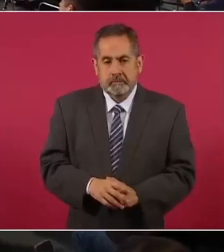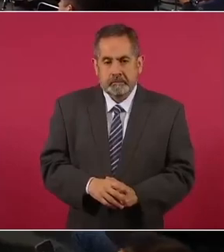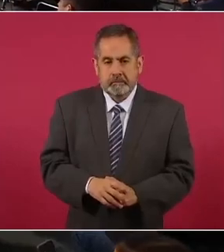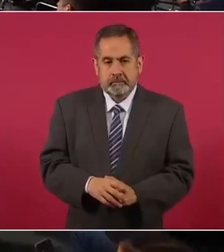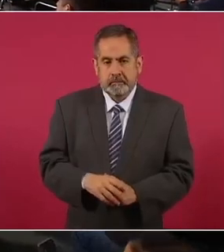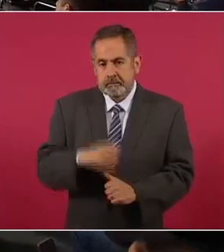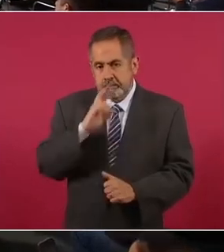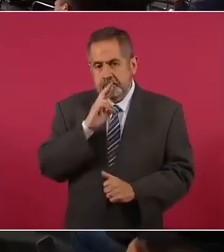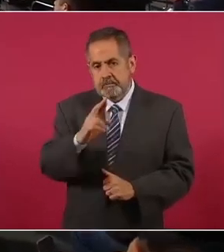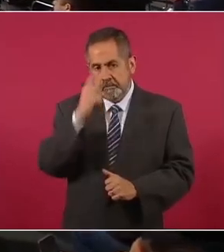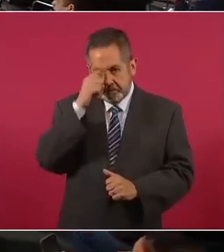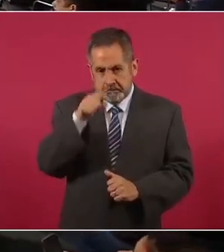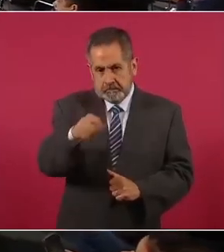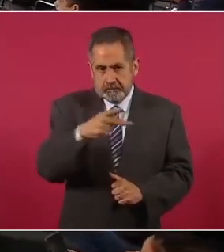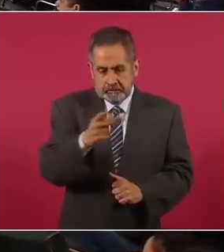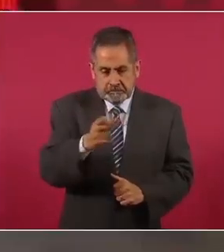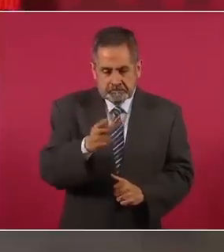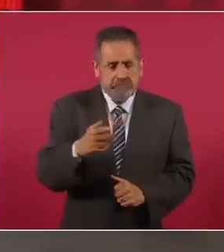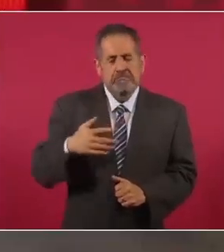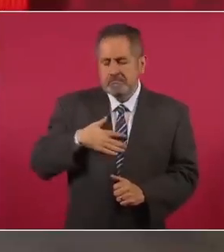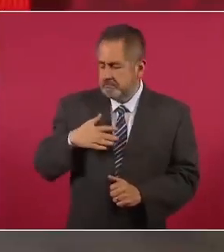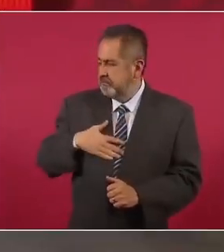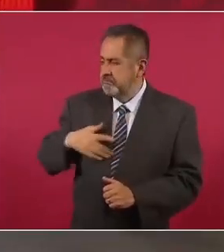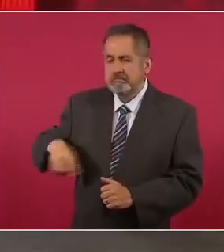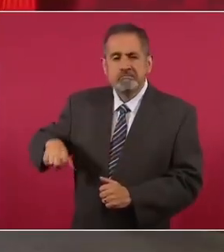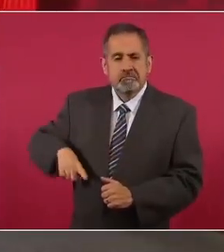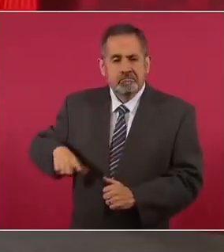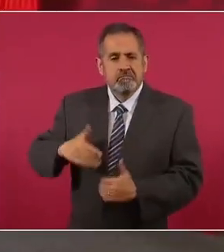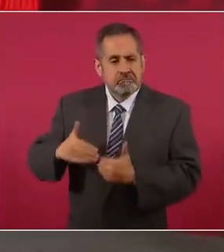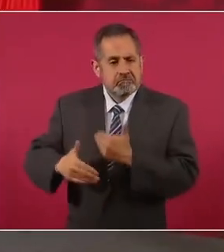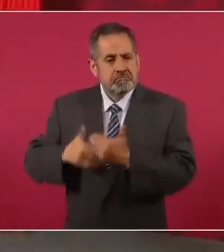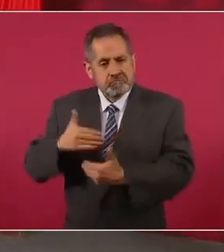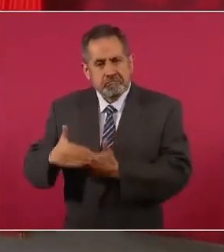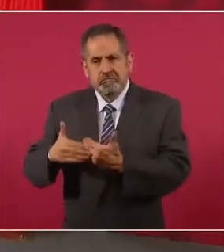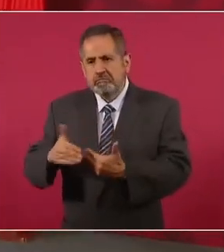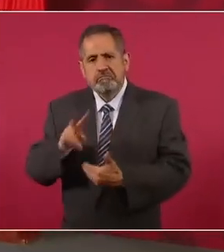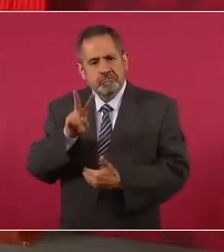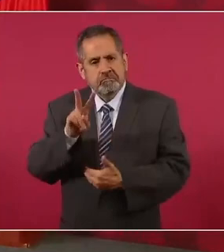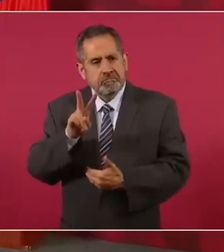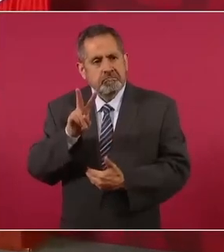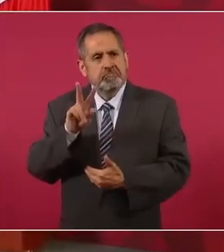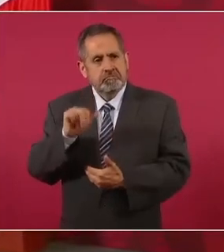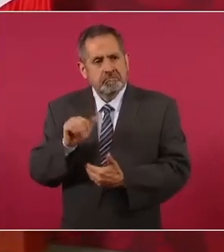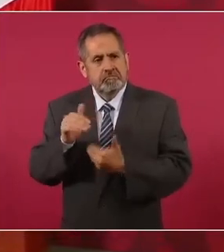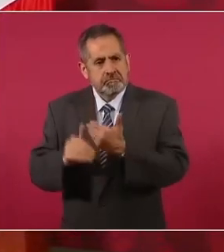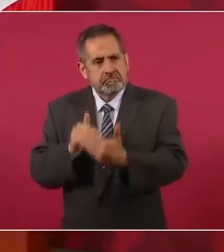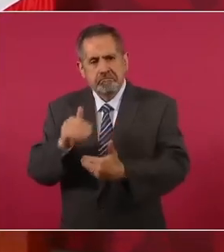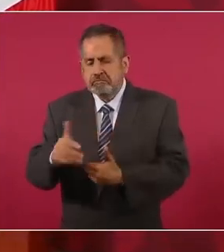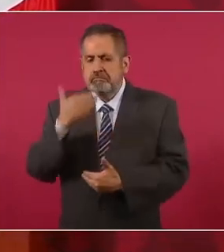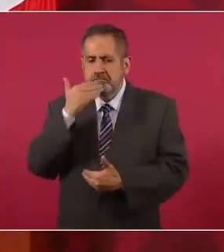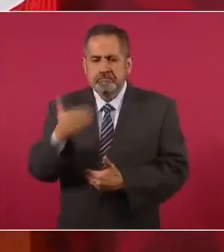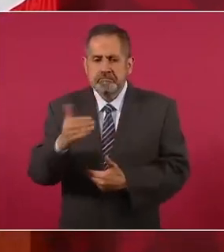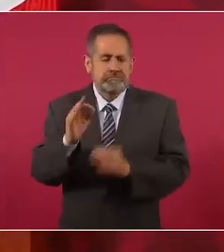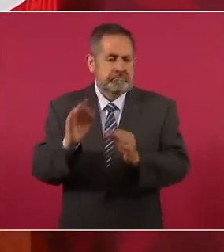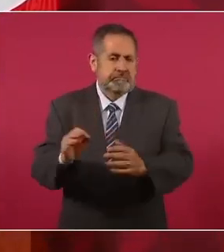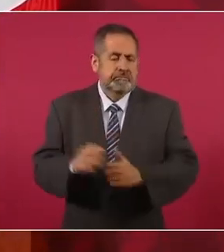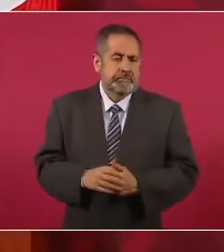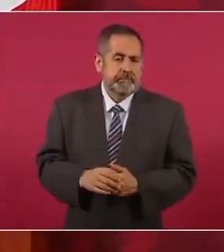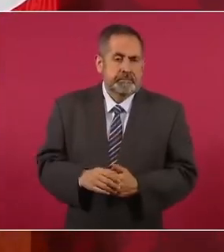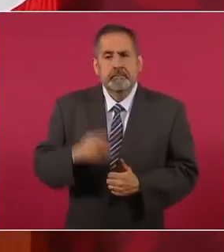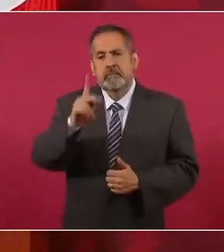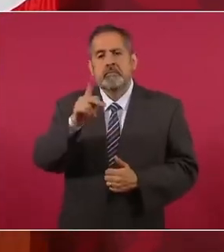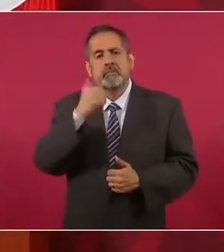contestando tu pregunta, vamos bien, pero yo quiero que